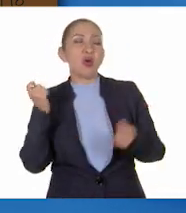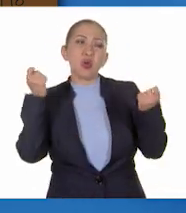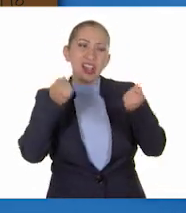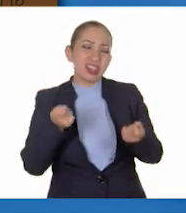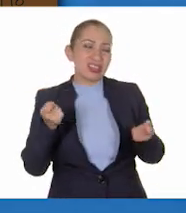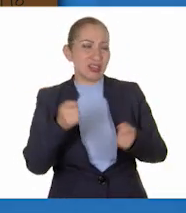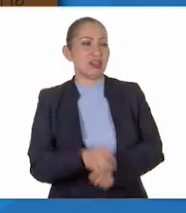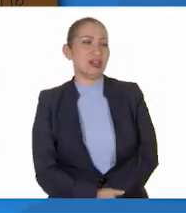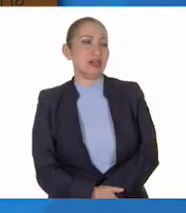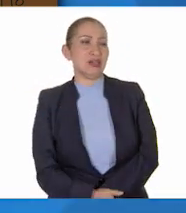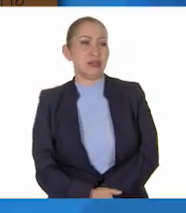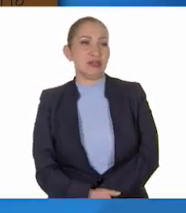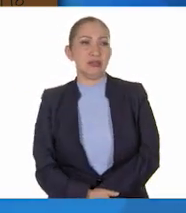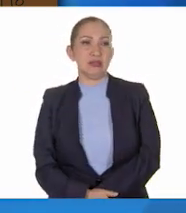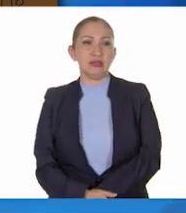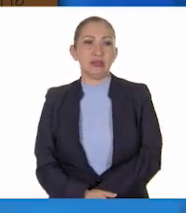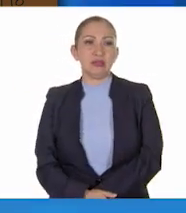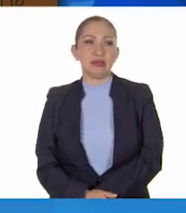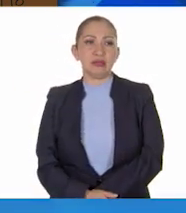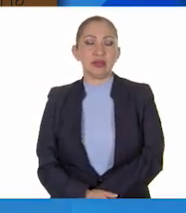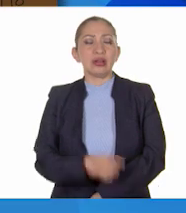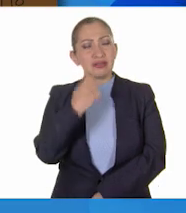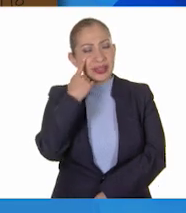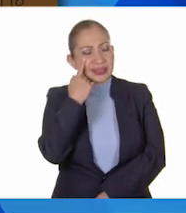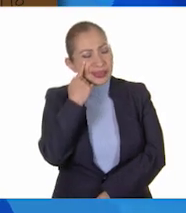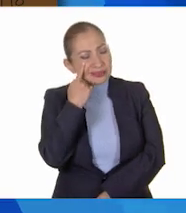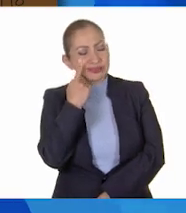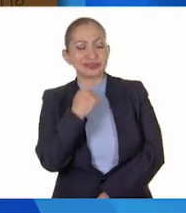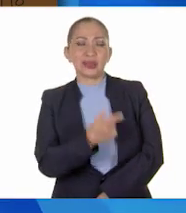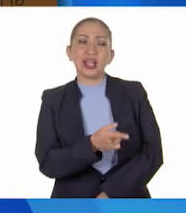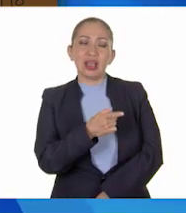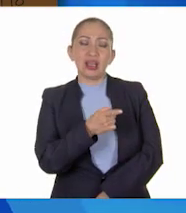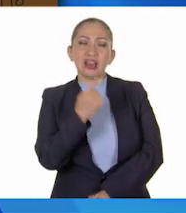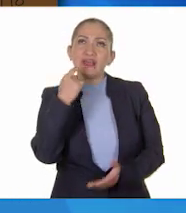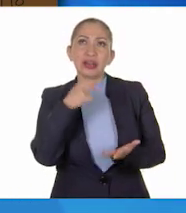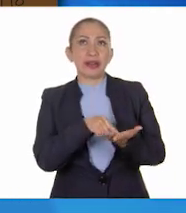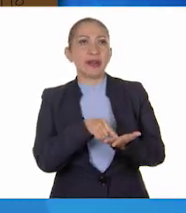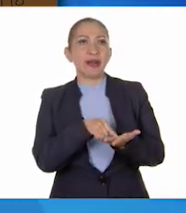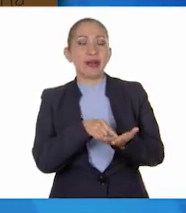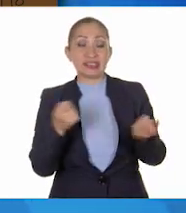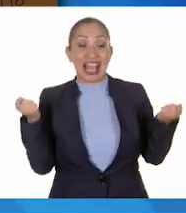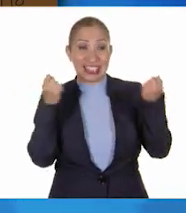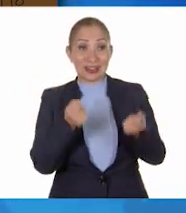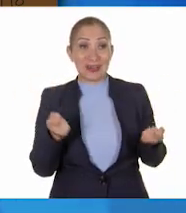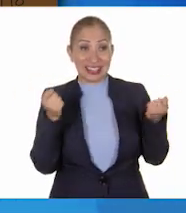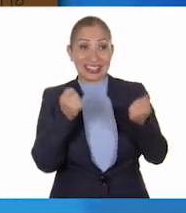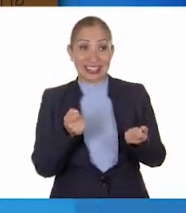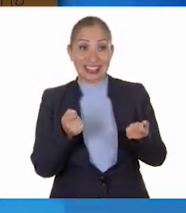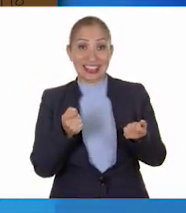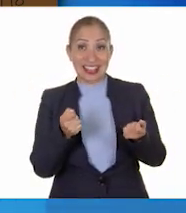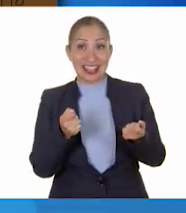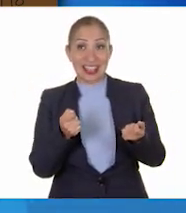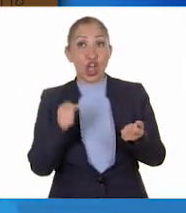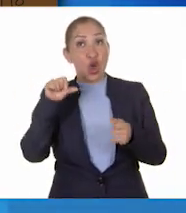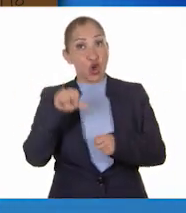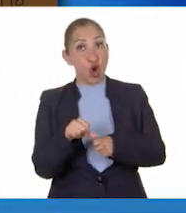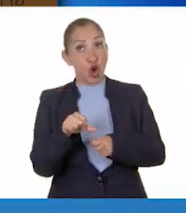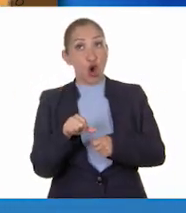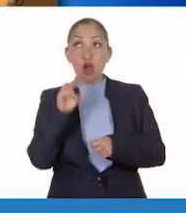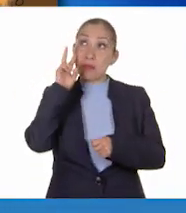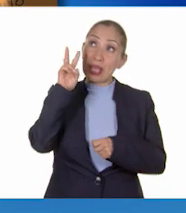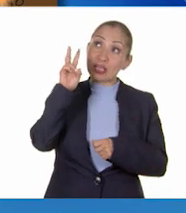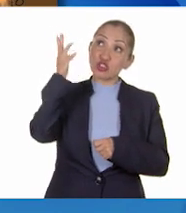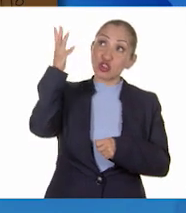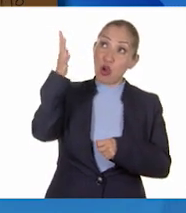saltar a la cuerda. Mira, Cupertino, creo que saltando a la cuerda, el día de hoy que está